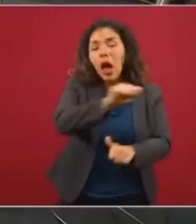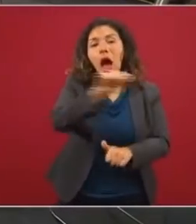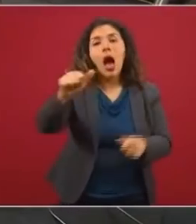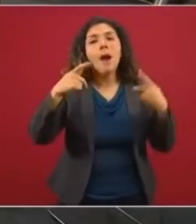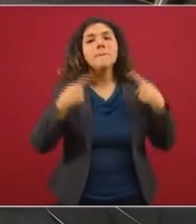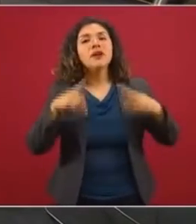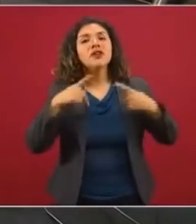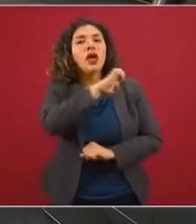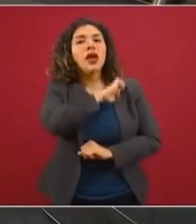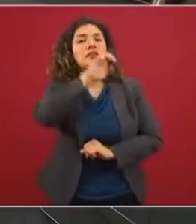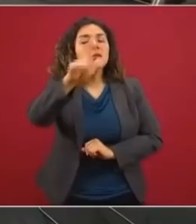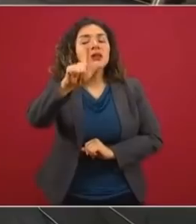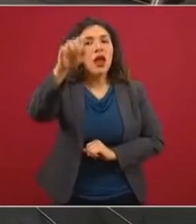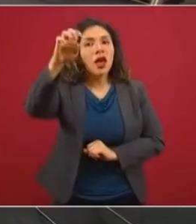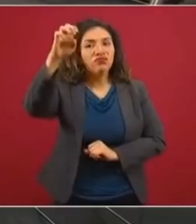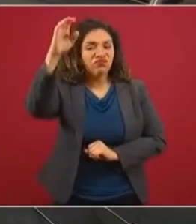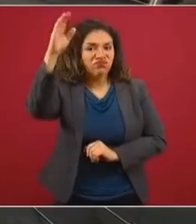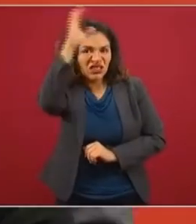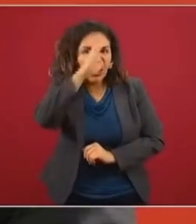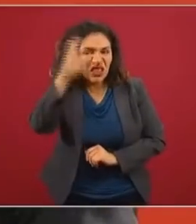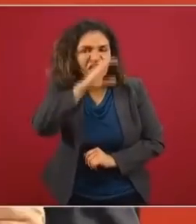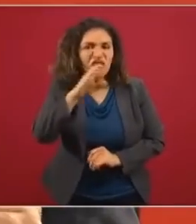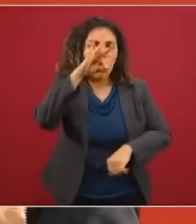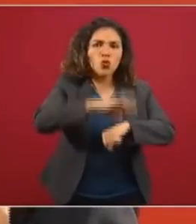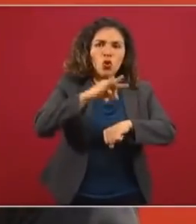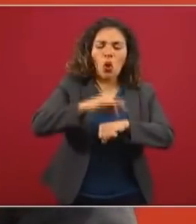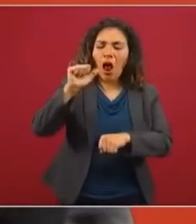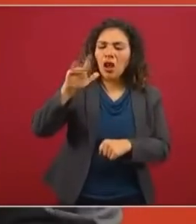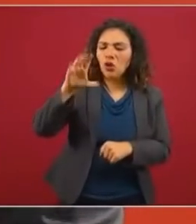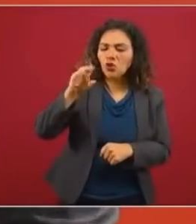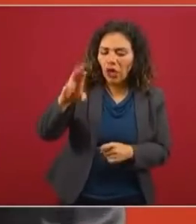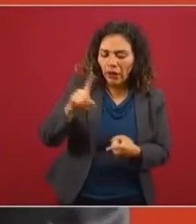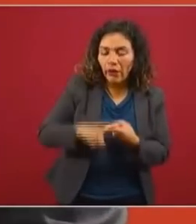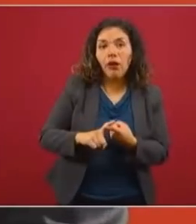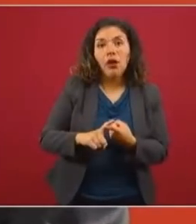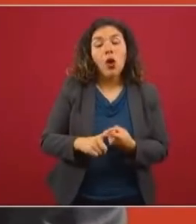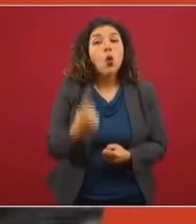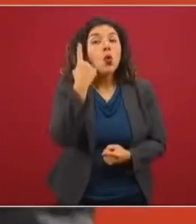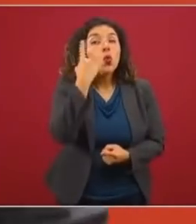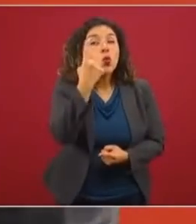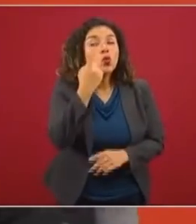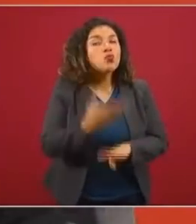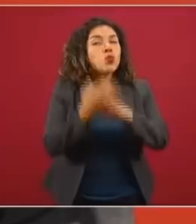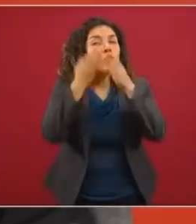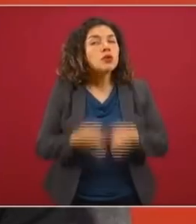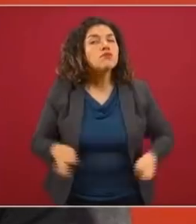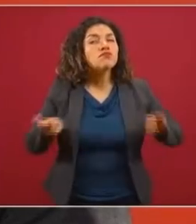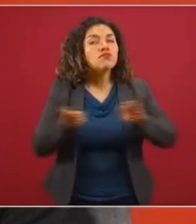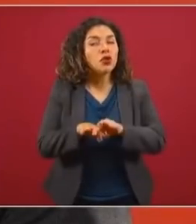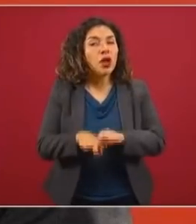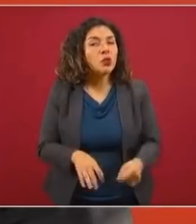especialistas, al doctor Alcocer, y uno de ellos, muy importante,